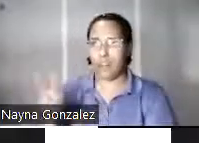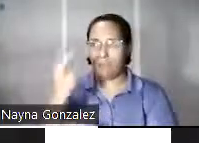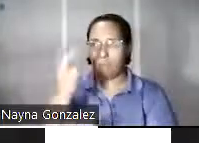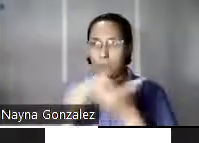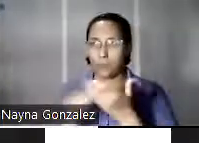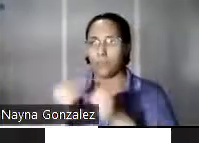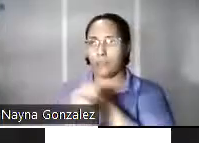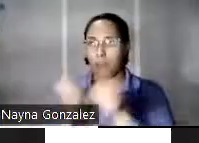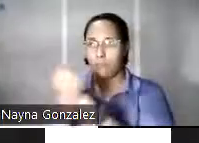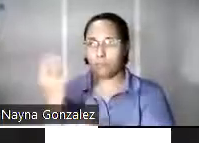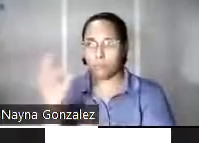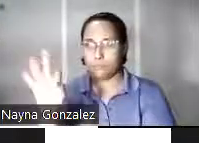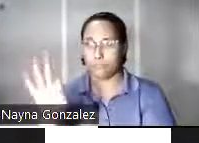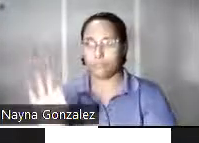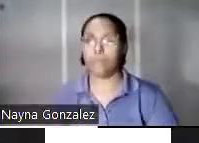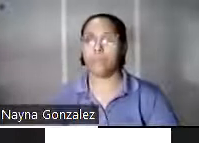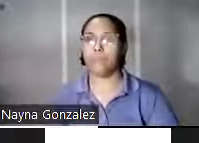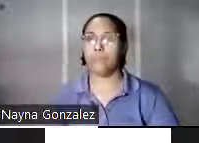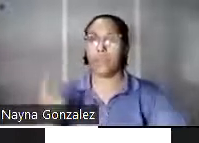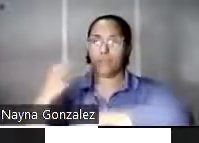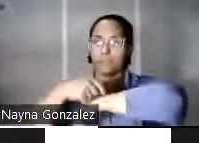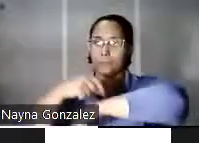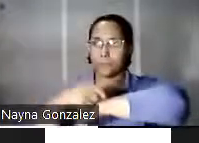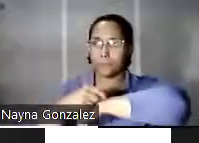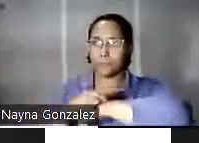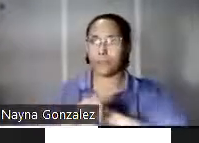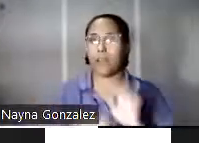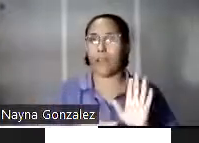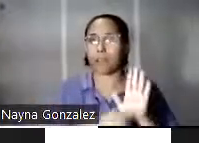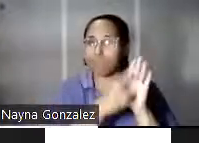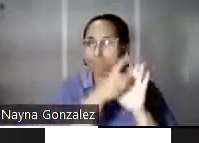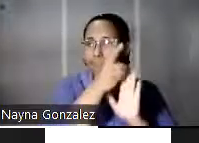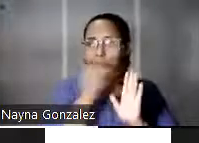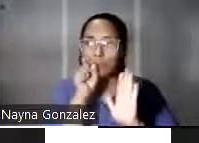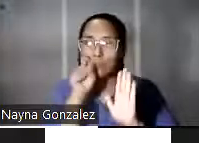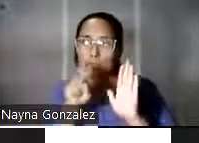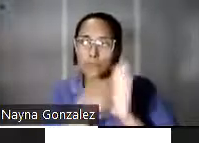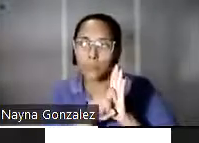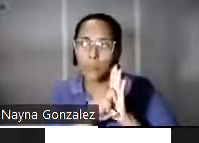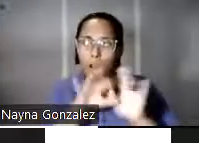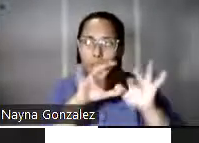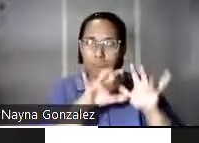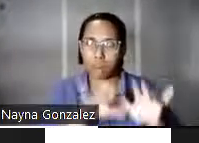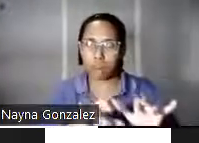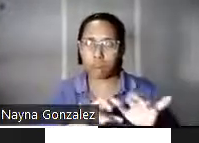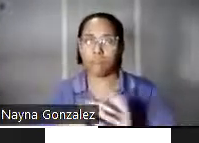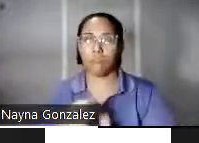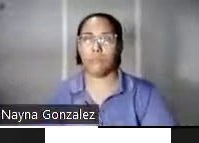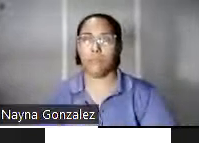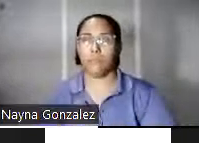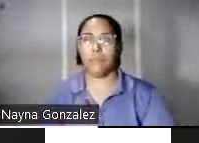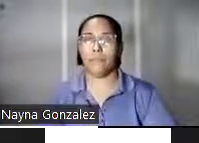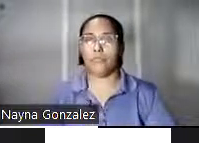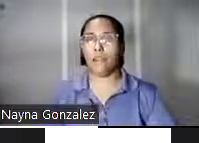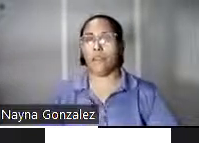siglo XIX. En esa época, el desarrollo de la fotografía, el telégrafo, el teléfono, el